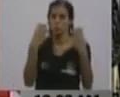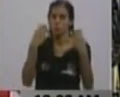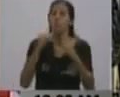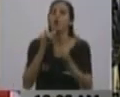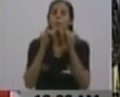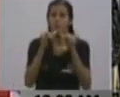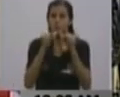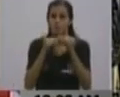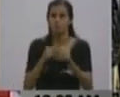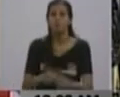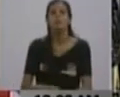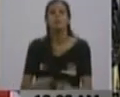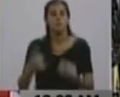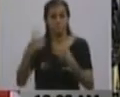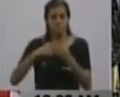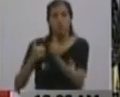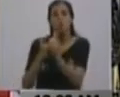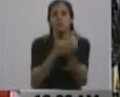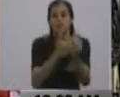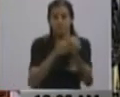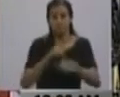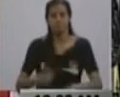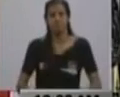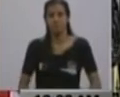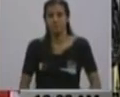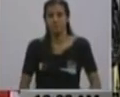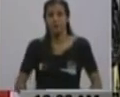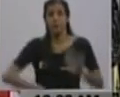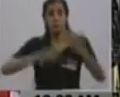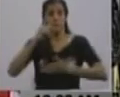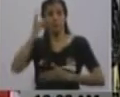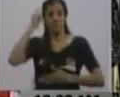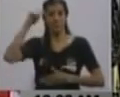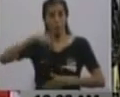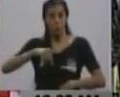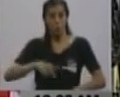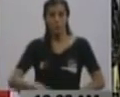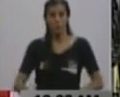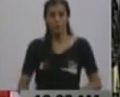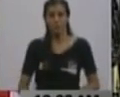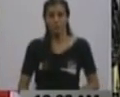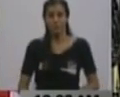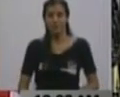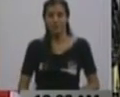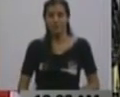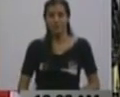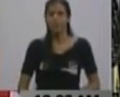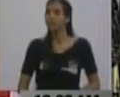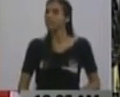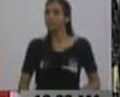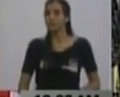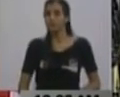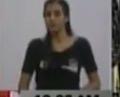nos siguen también. Este programa es el día de hoy. ¿Ah?